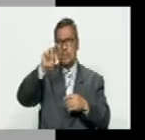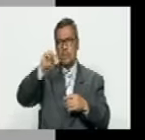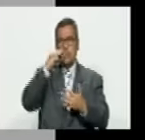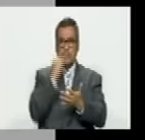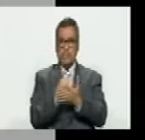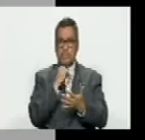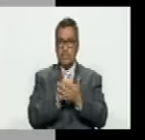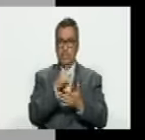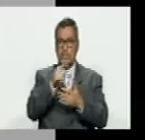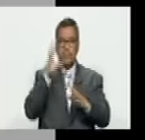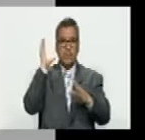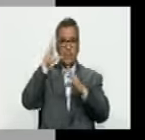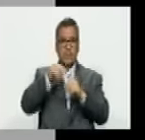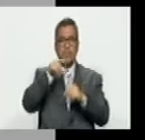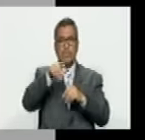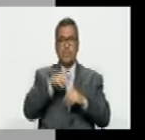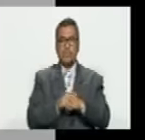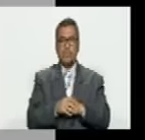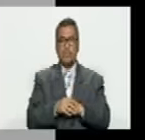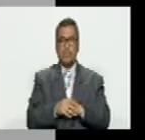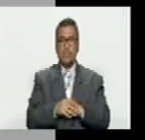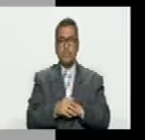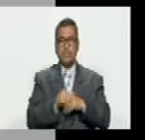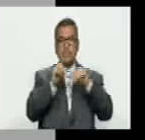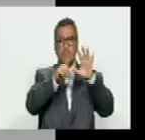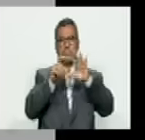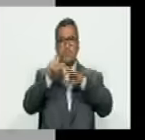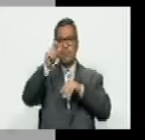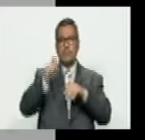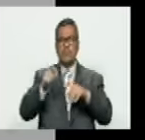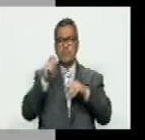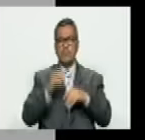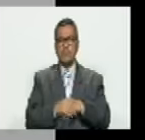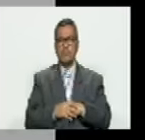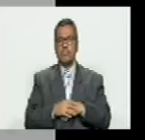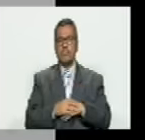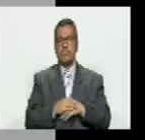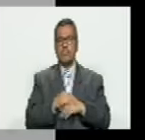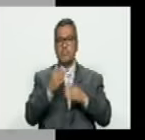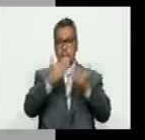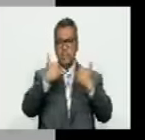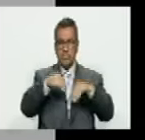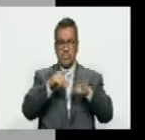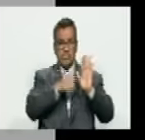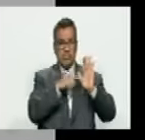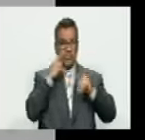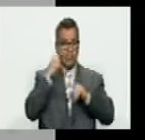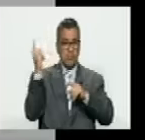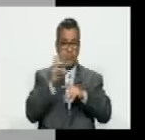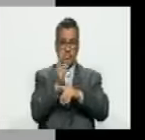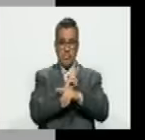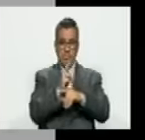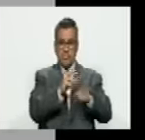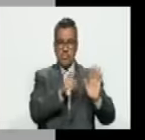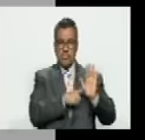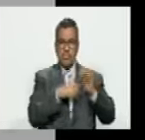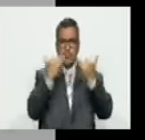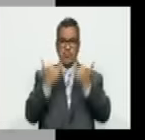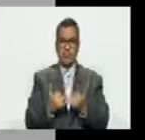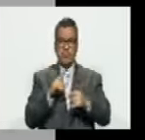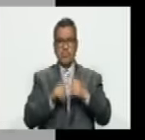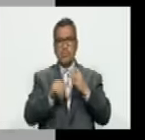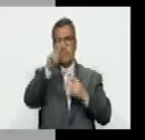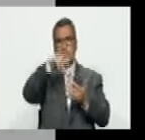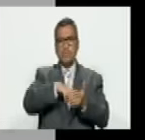que el resultado era ¿qué? 66% a favor de nosotros la siguiente lámina simplemente lo paso rápido es que eso ocurrió ya en el